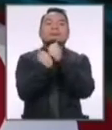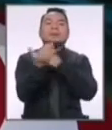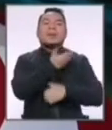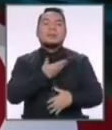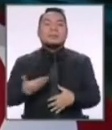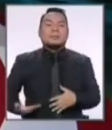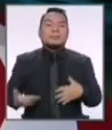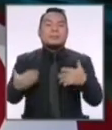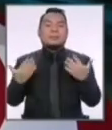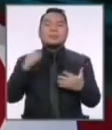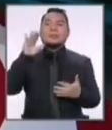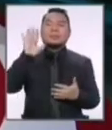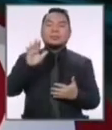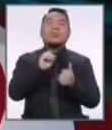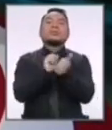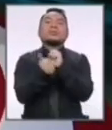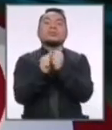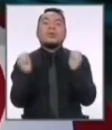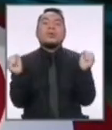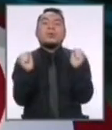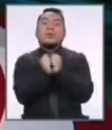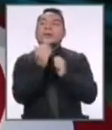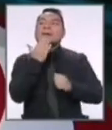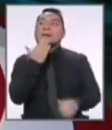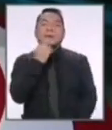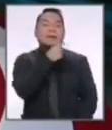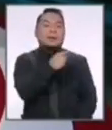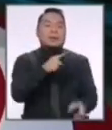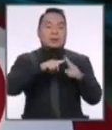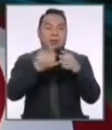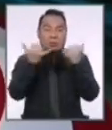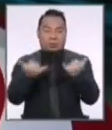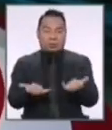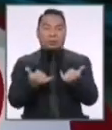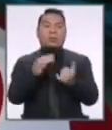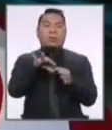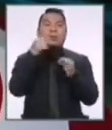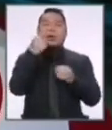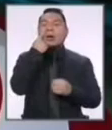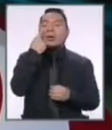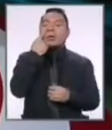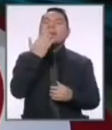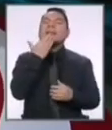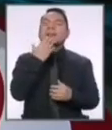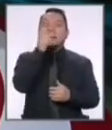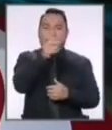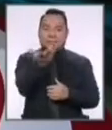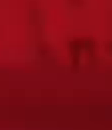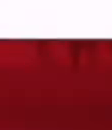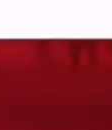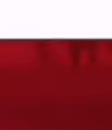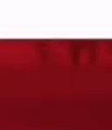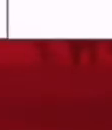presidencia por sorteo que nos acompañan. A partir de ahora vamos a conocer quiénes son.